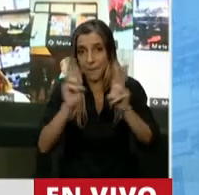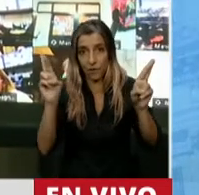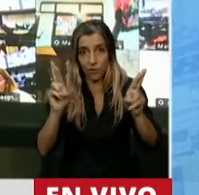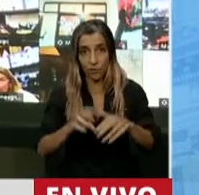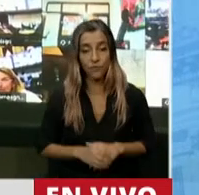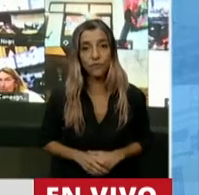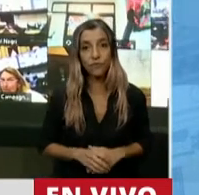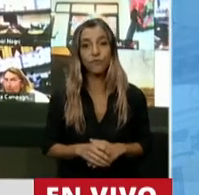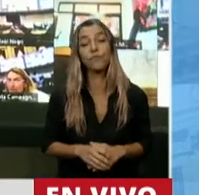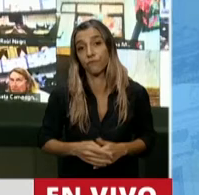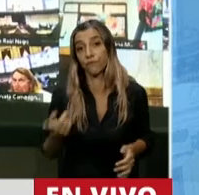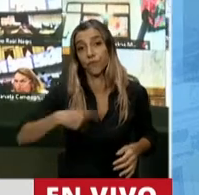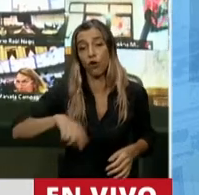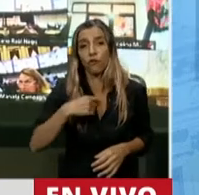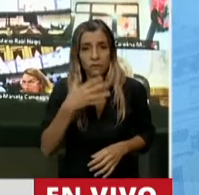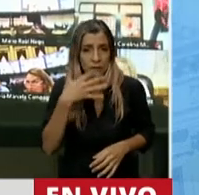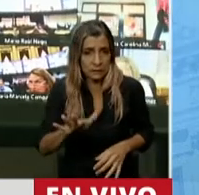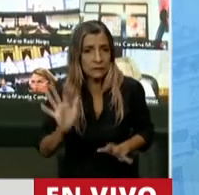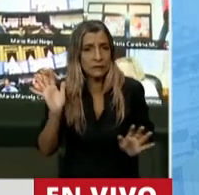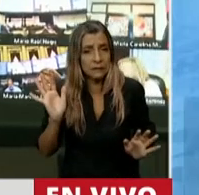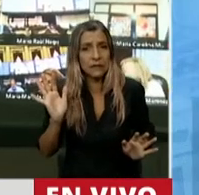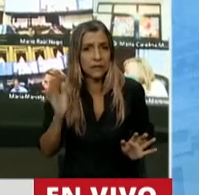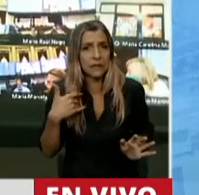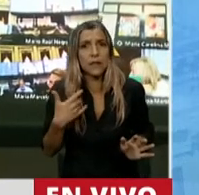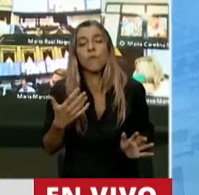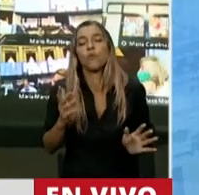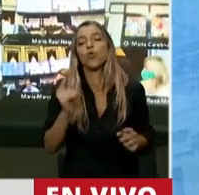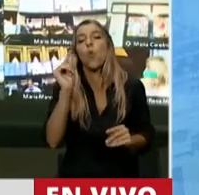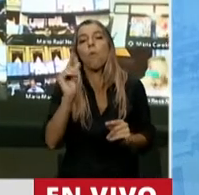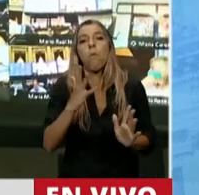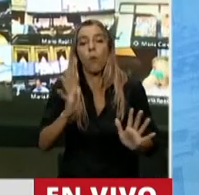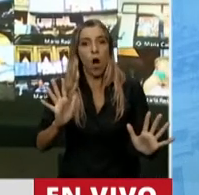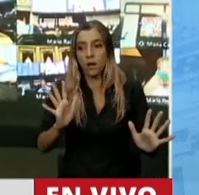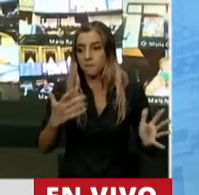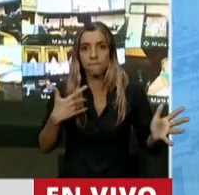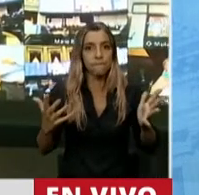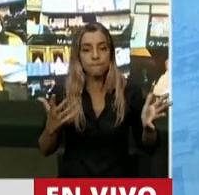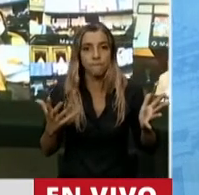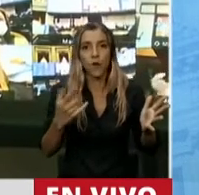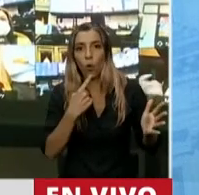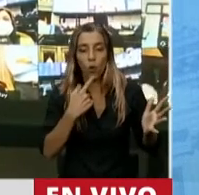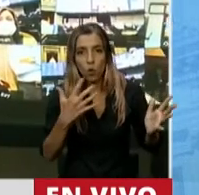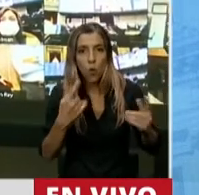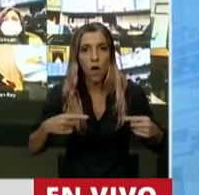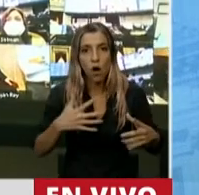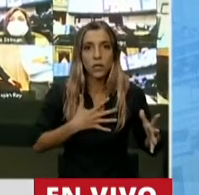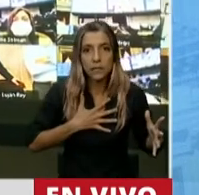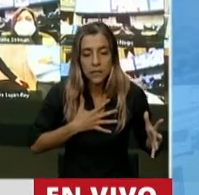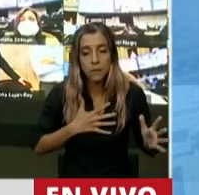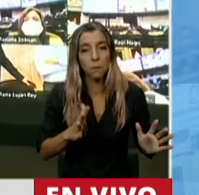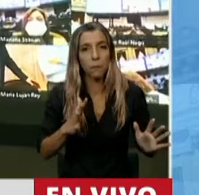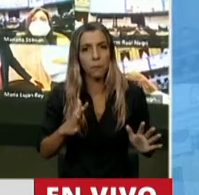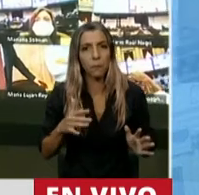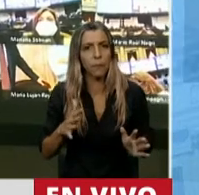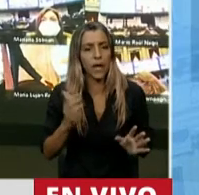es entendible que nos paralice al principio, pero también no es entendible que no nos